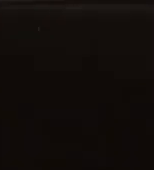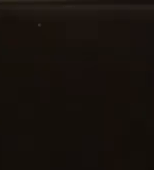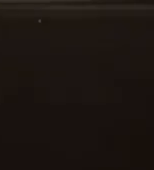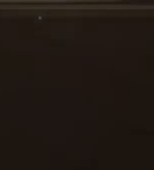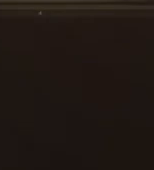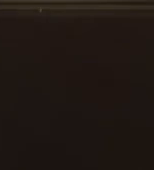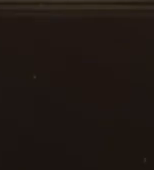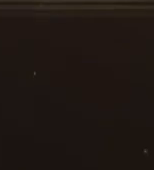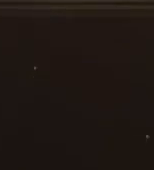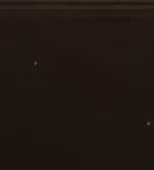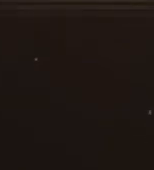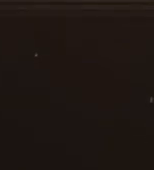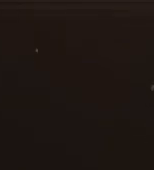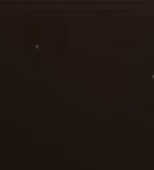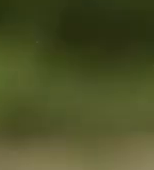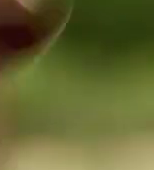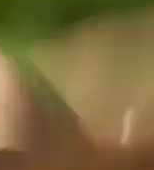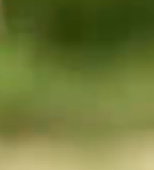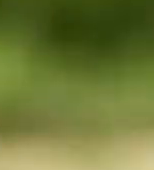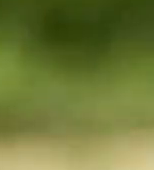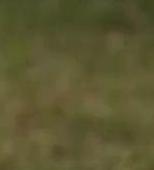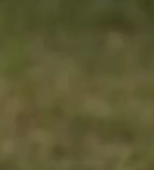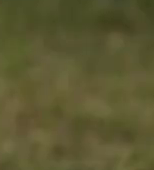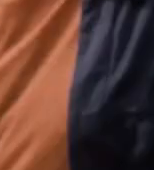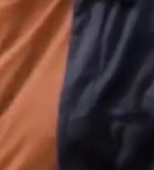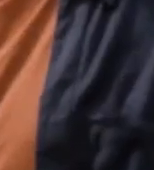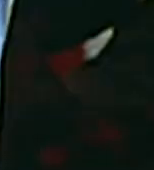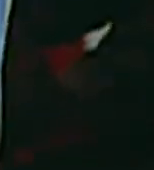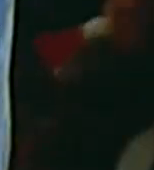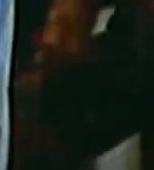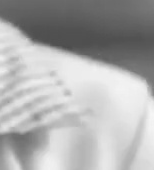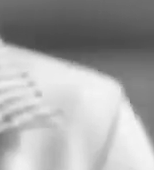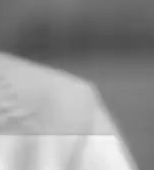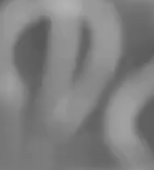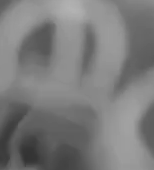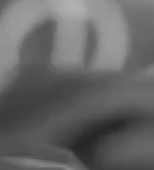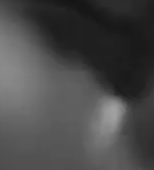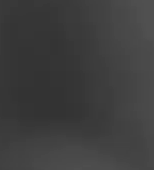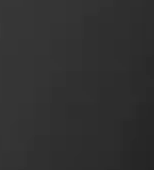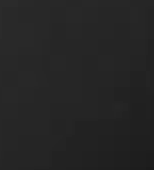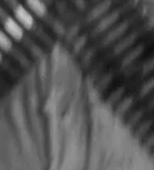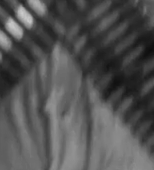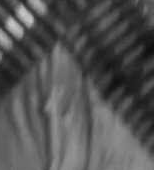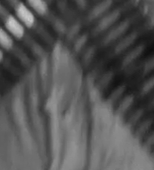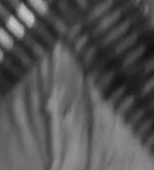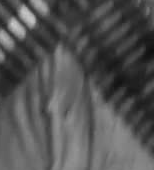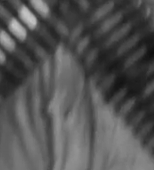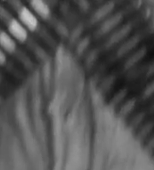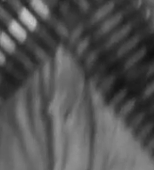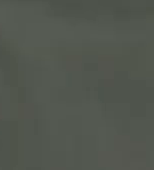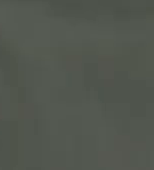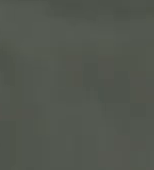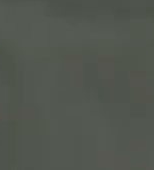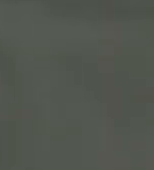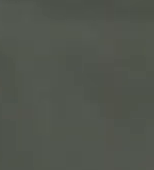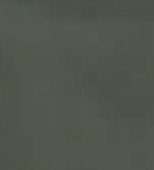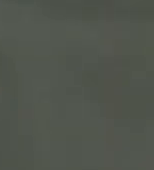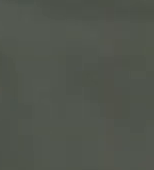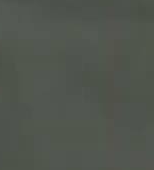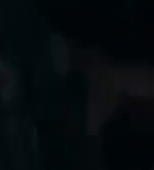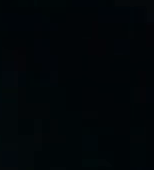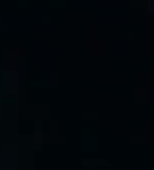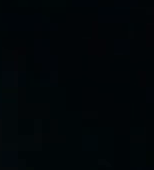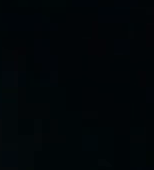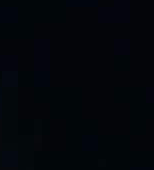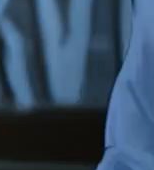MX Nuestro Cine la cinematografía mexicana de todos los tiempos por el triunfo de nuestra causa la causa es lo